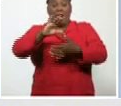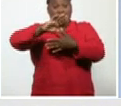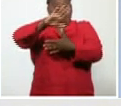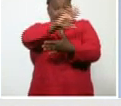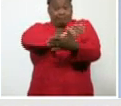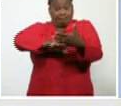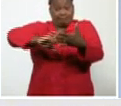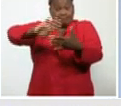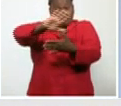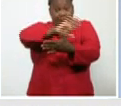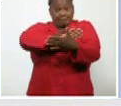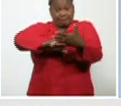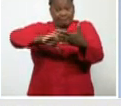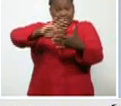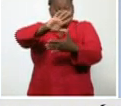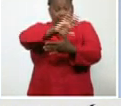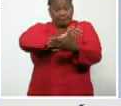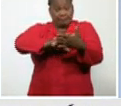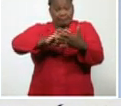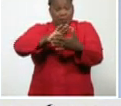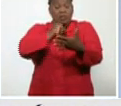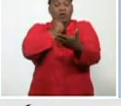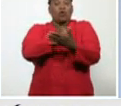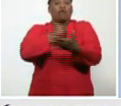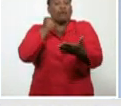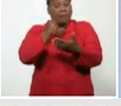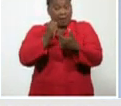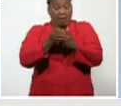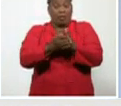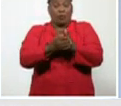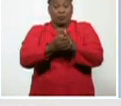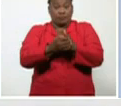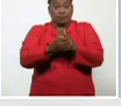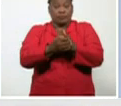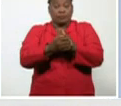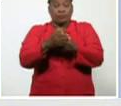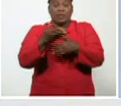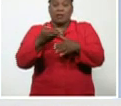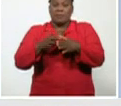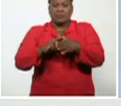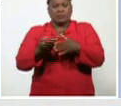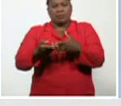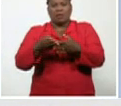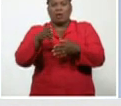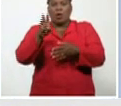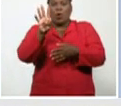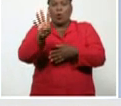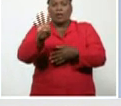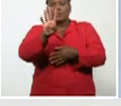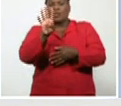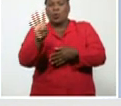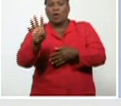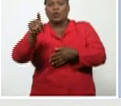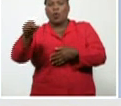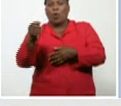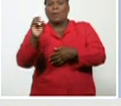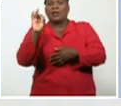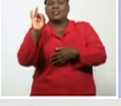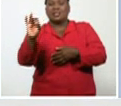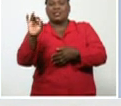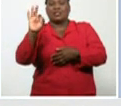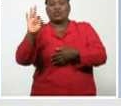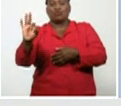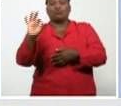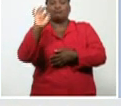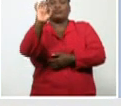los casos confirmados, la región de las Américas, representan, el cuarenta cuatro, coma, setenta y ocho, ciento,